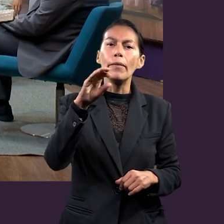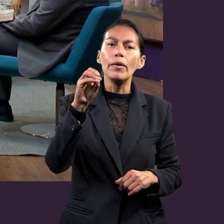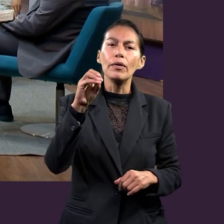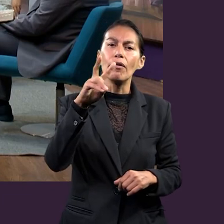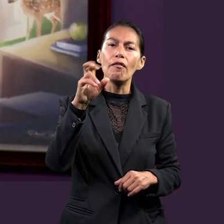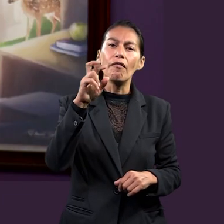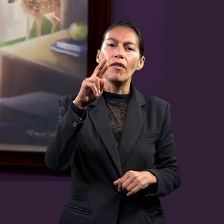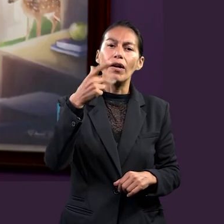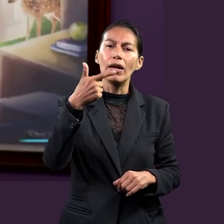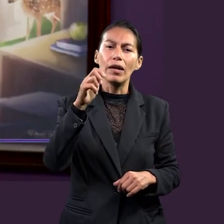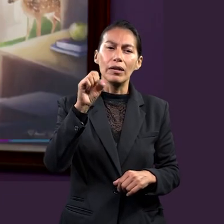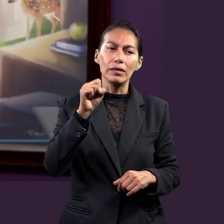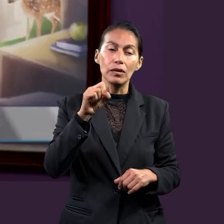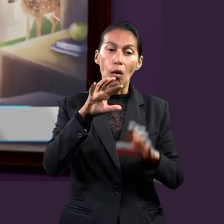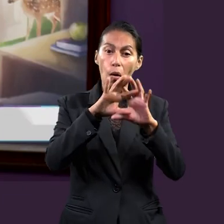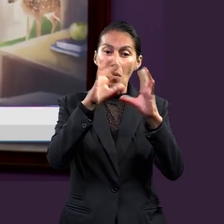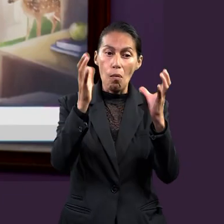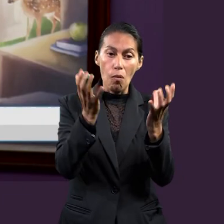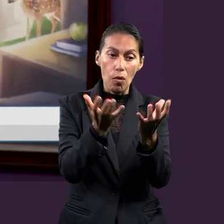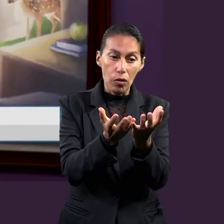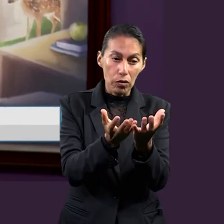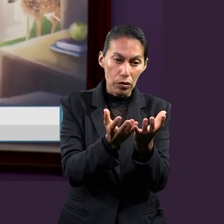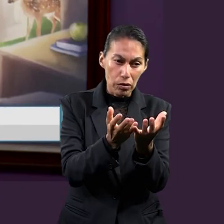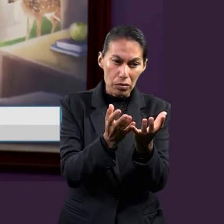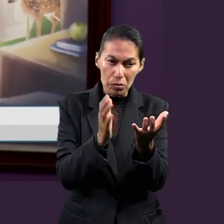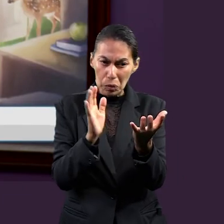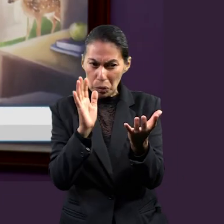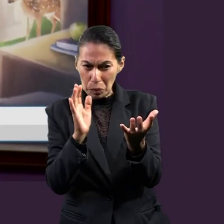habla de un mundo idílico, paradisiaco.